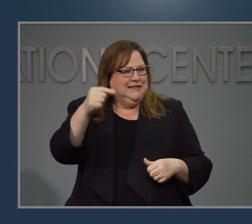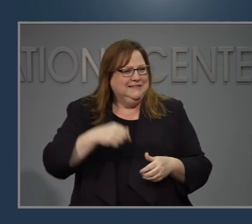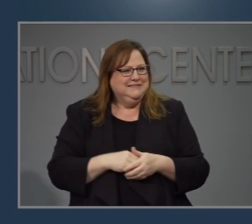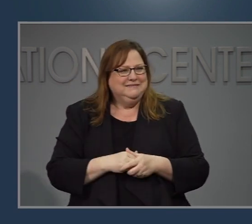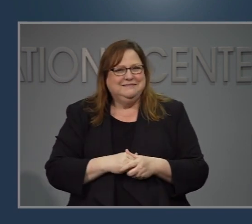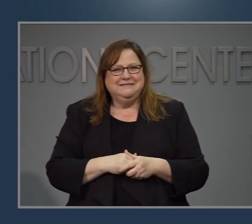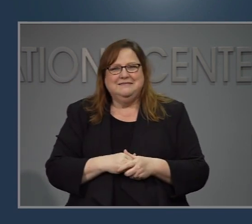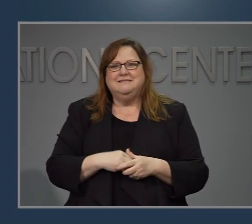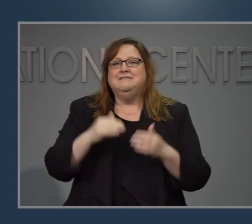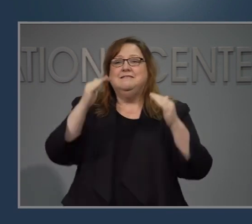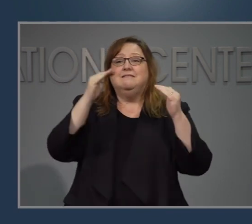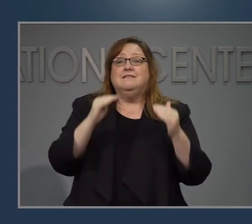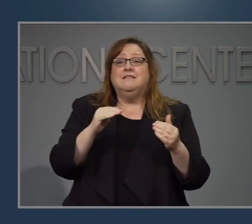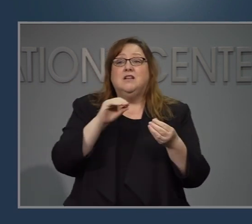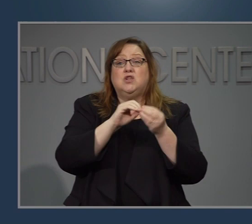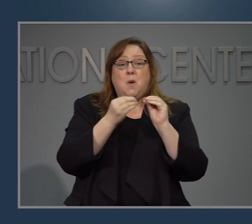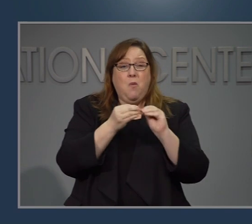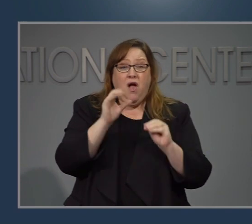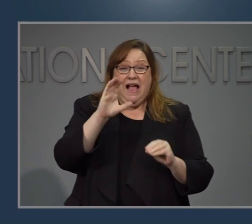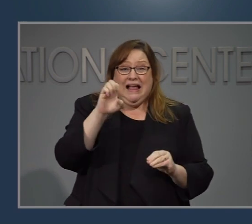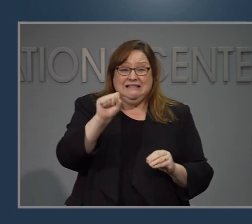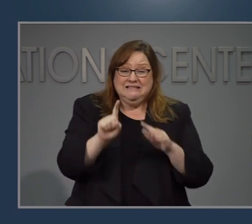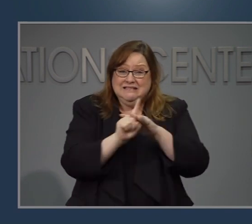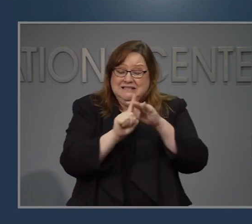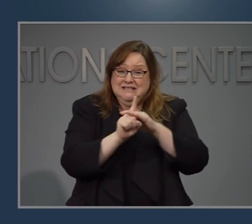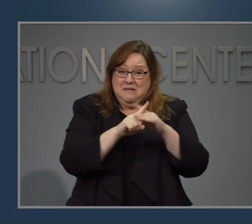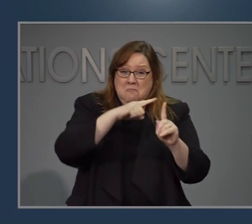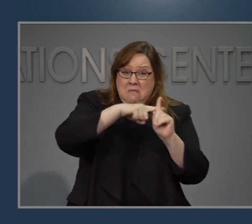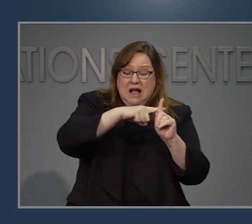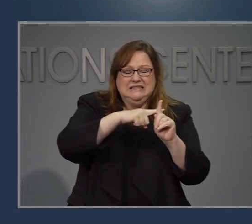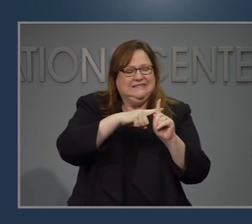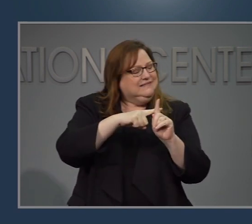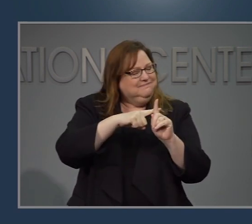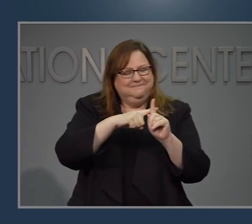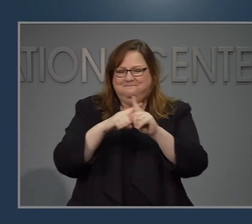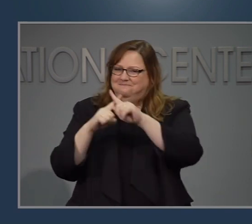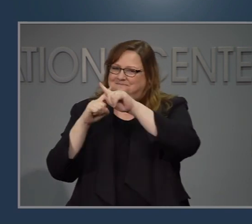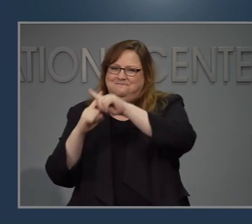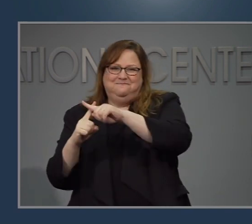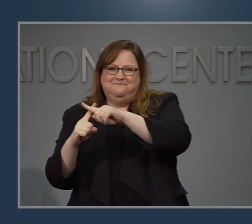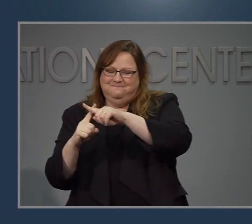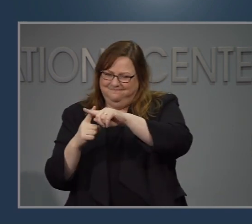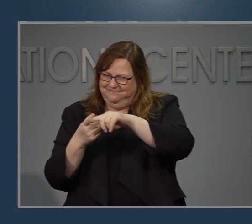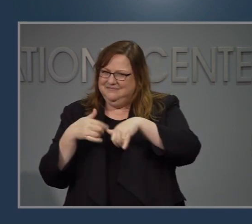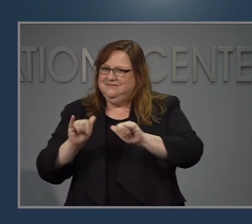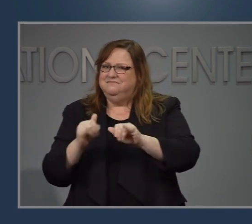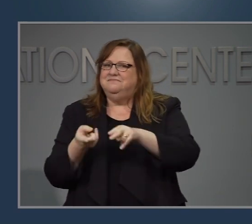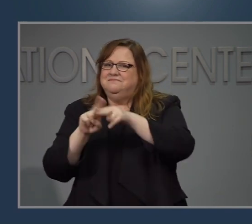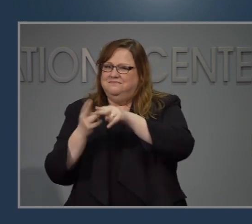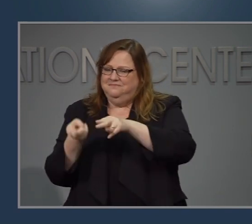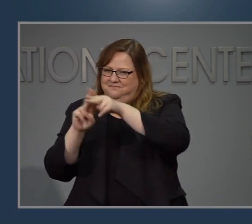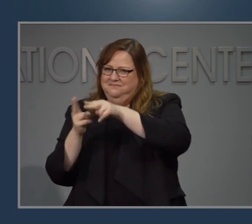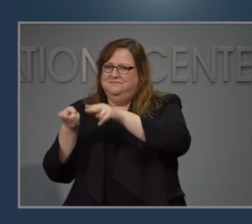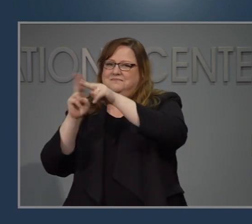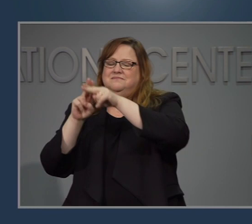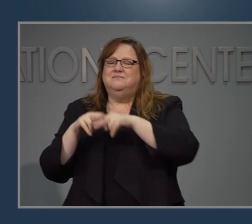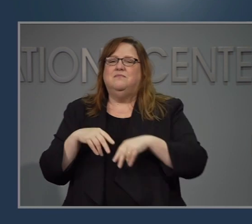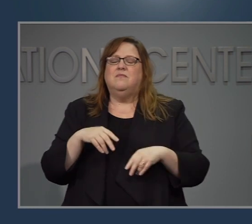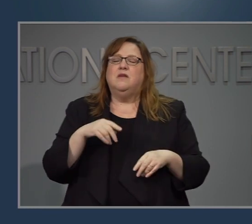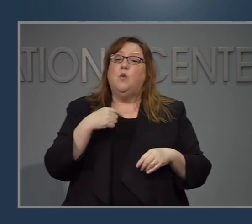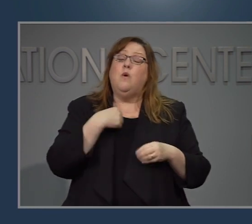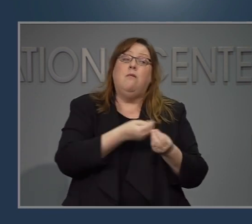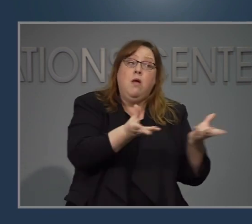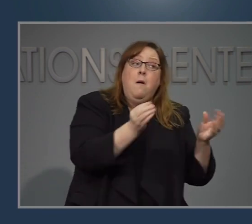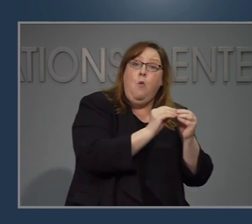los casos positivos confirmados por laboratorio le ponemos una equis roja esto se espera porque estamos haciendo más